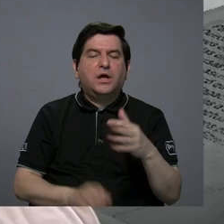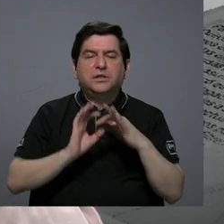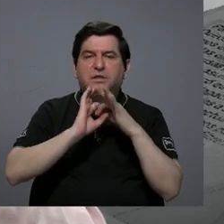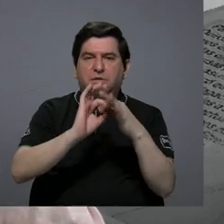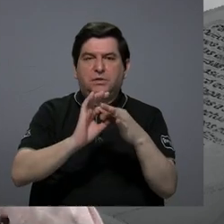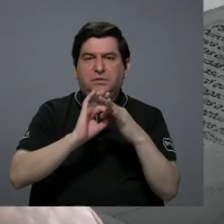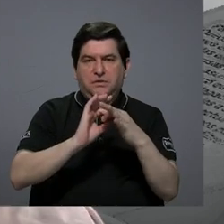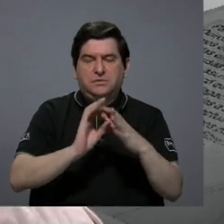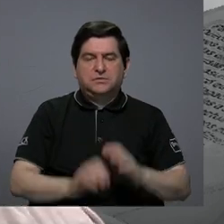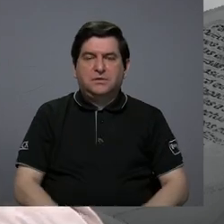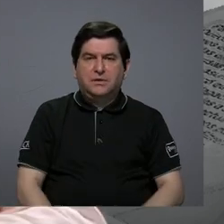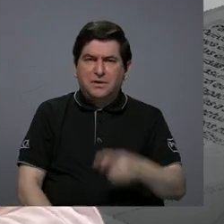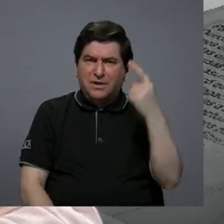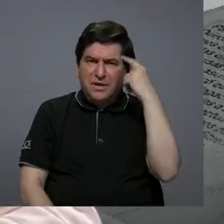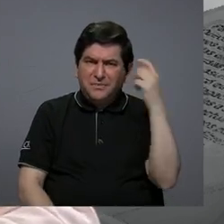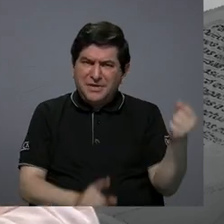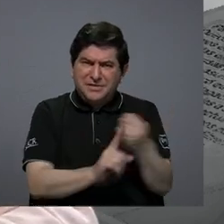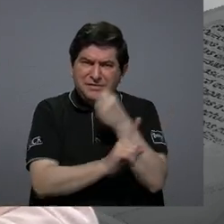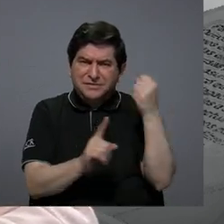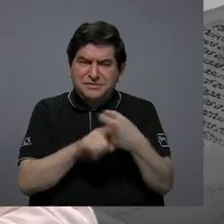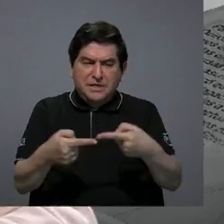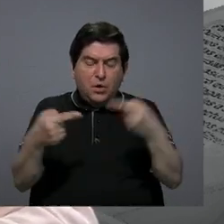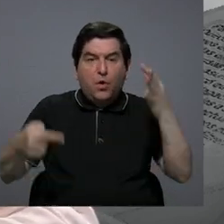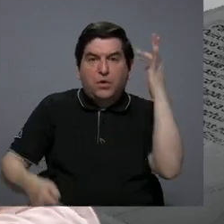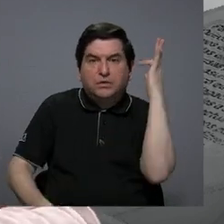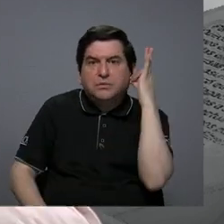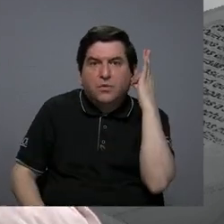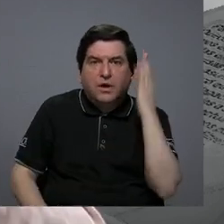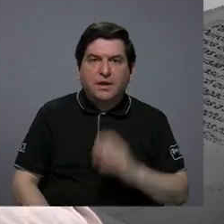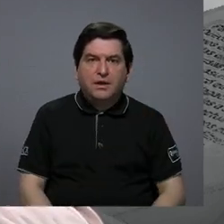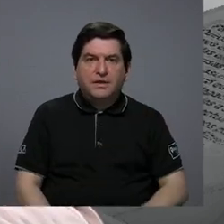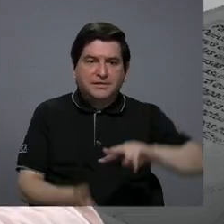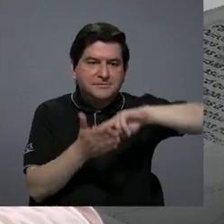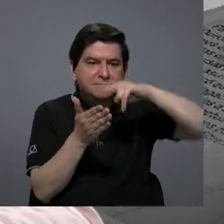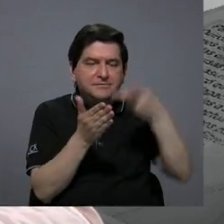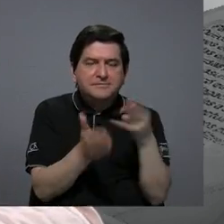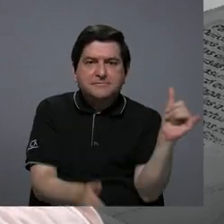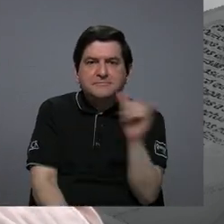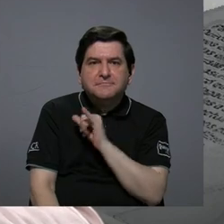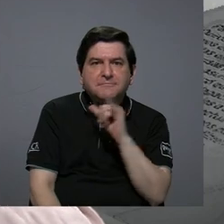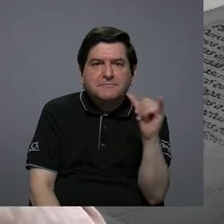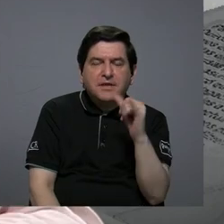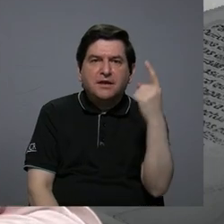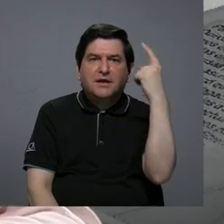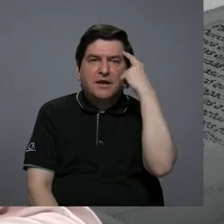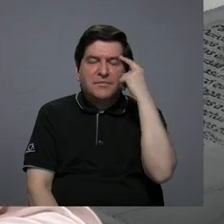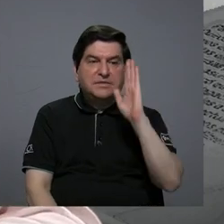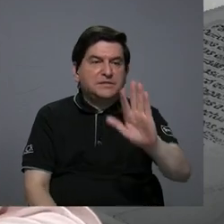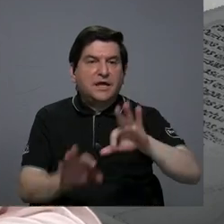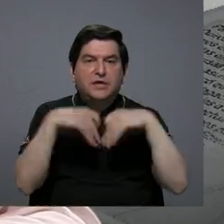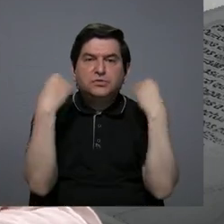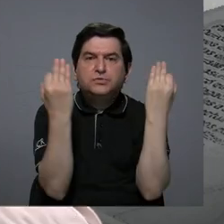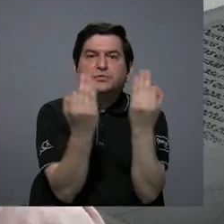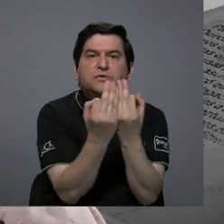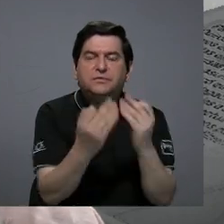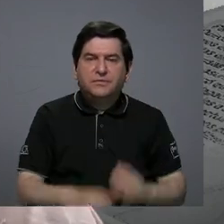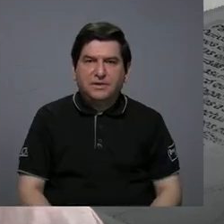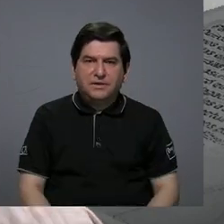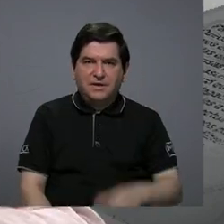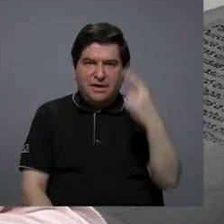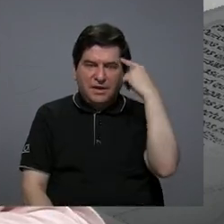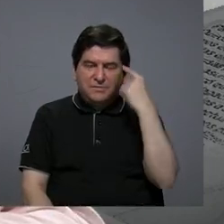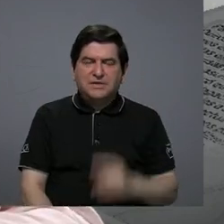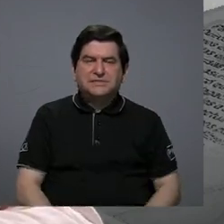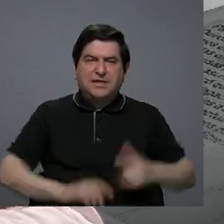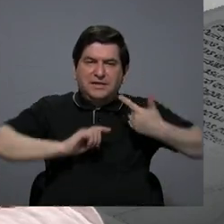relación y pensar en las violencias contra las mujeres implica también pensar en sus familias pensar en